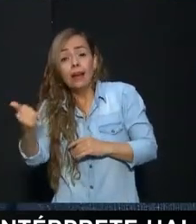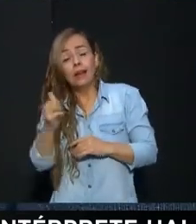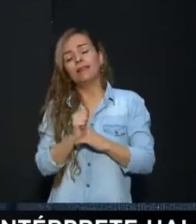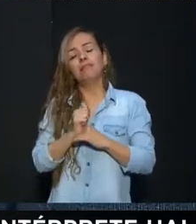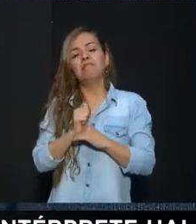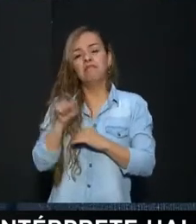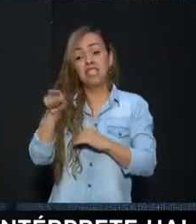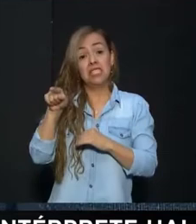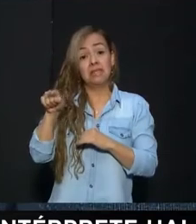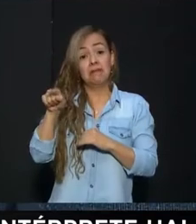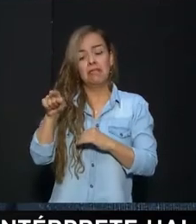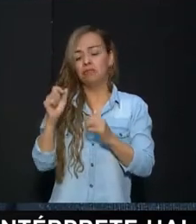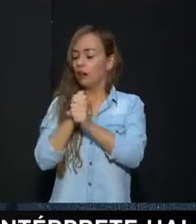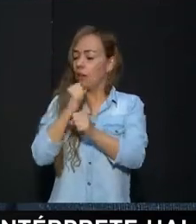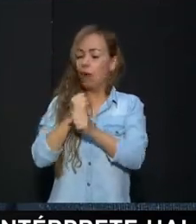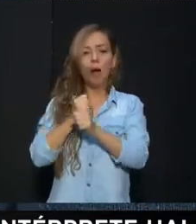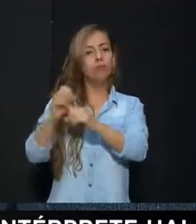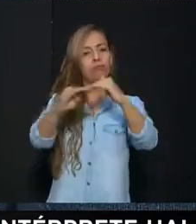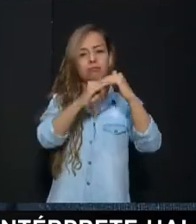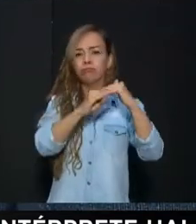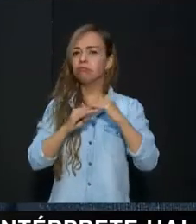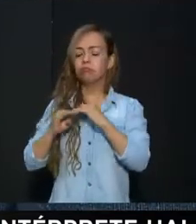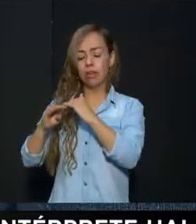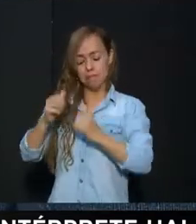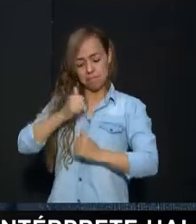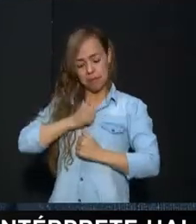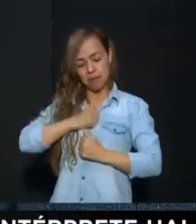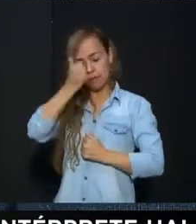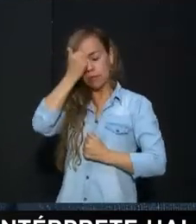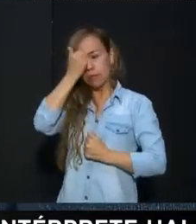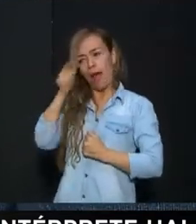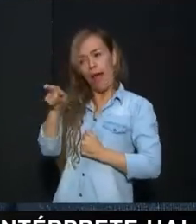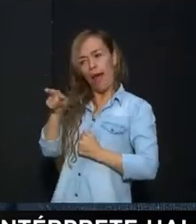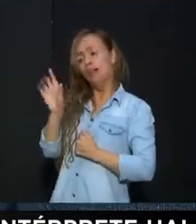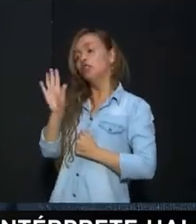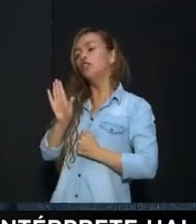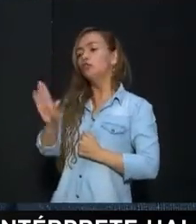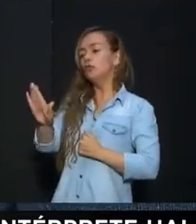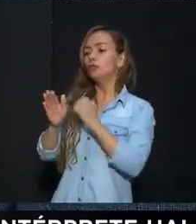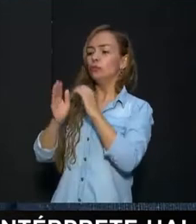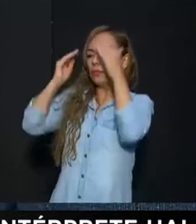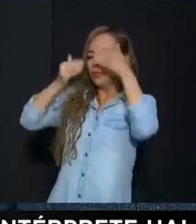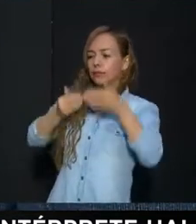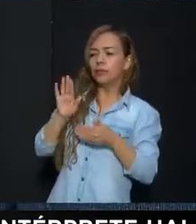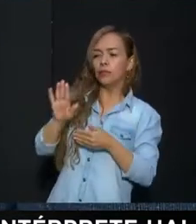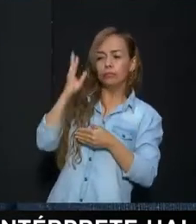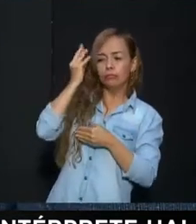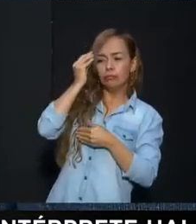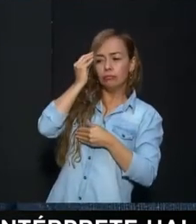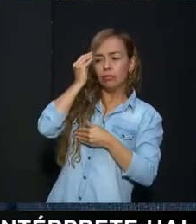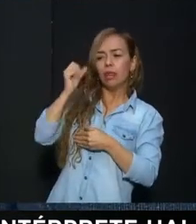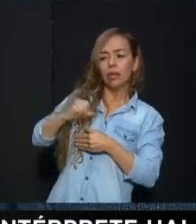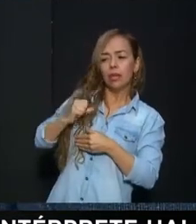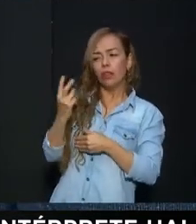trabaja de manera diferente Sino que la profe Desde la planeación de su trabajo Se pensó en dos o tres estudiantes Que ella tiene Con un